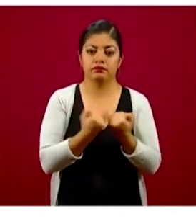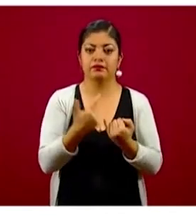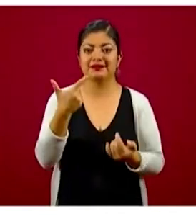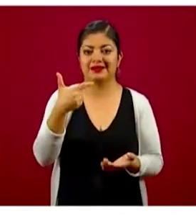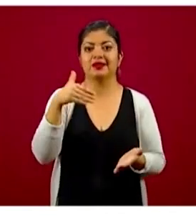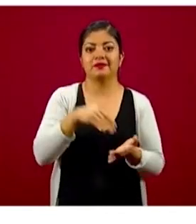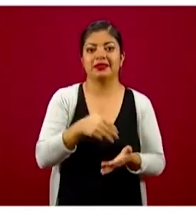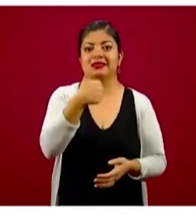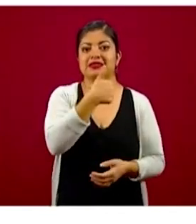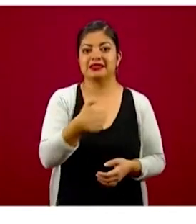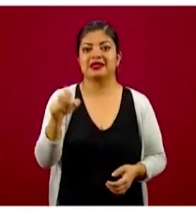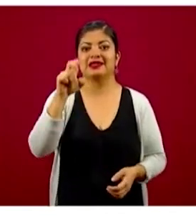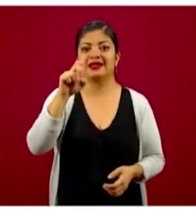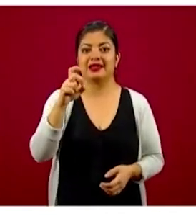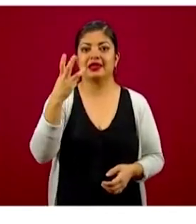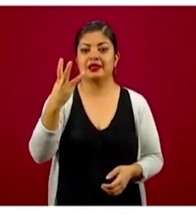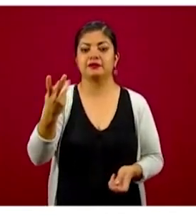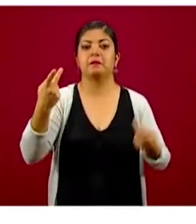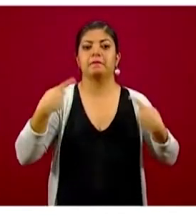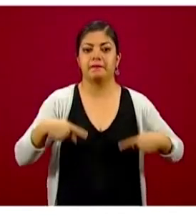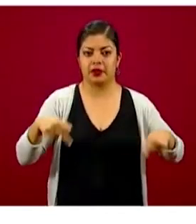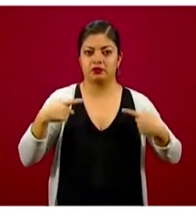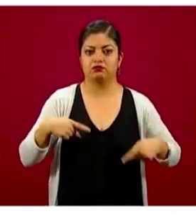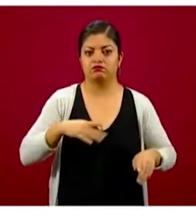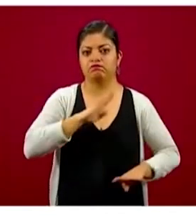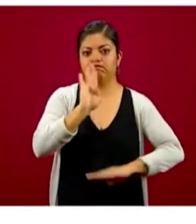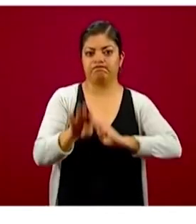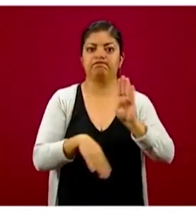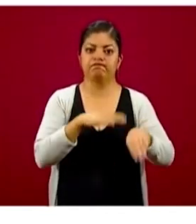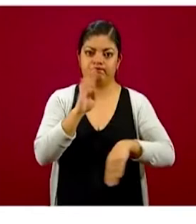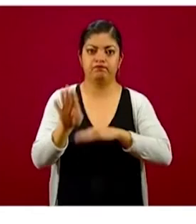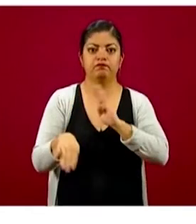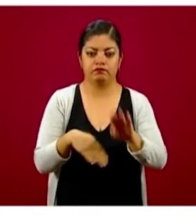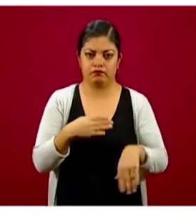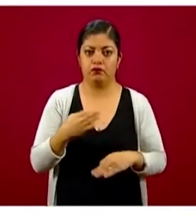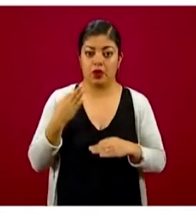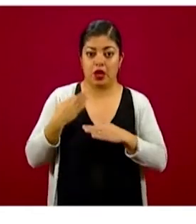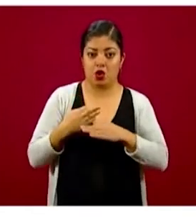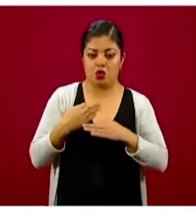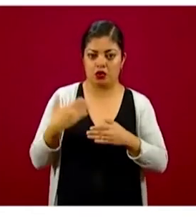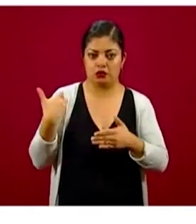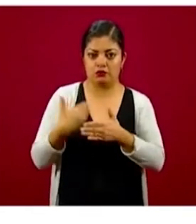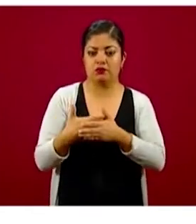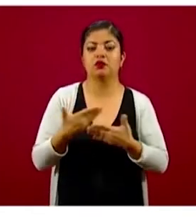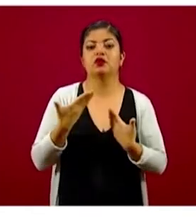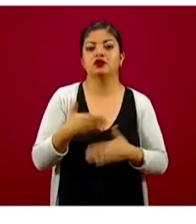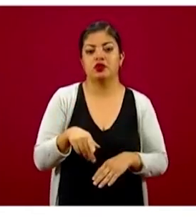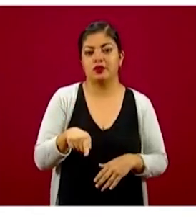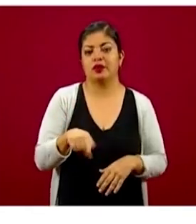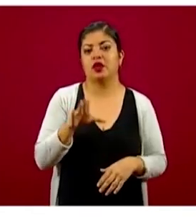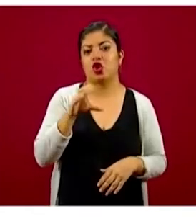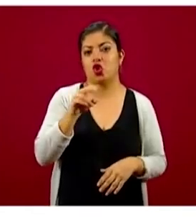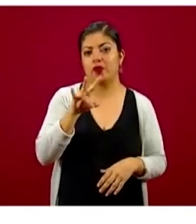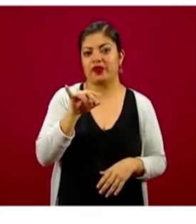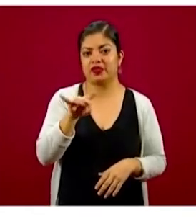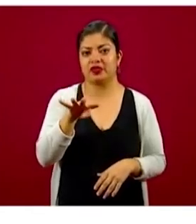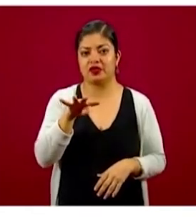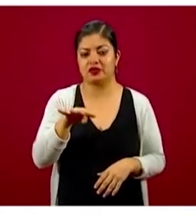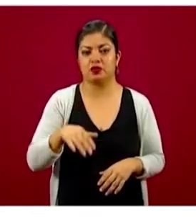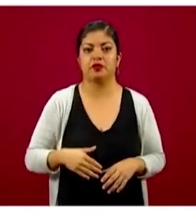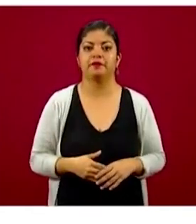633 personas han perdido la vida hasta el momento a consecuencia de COVID-19.